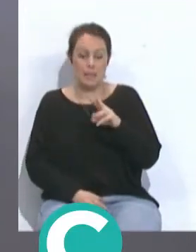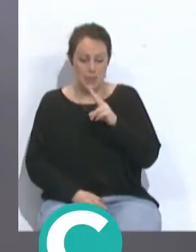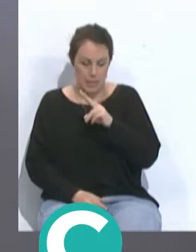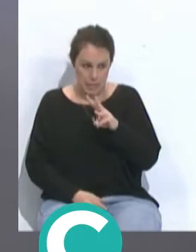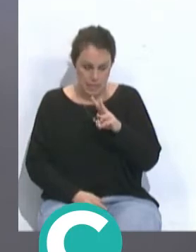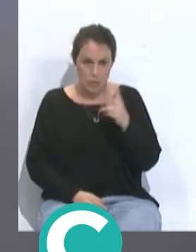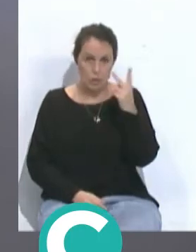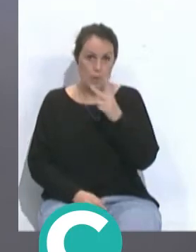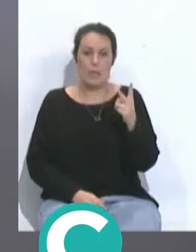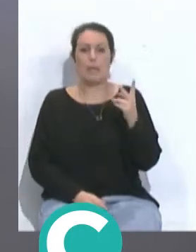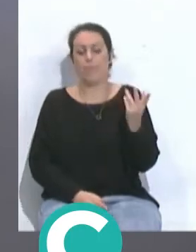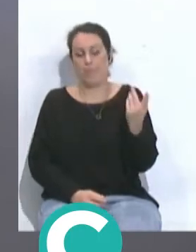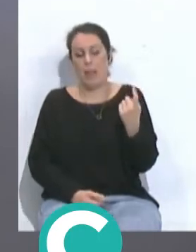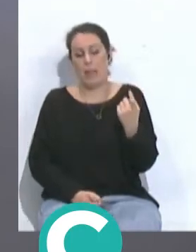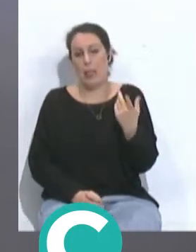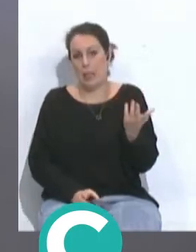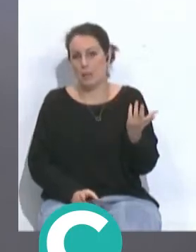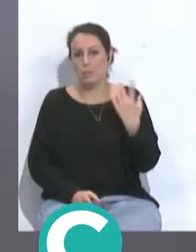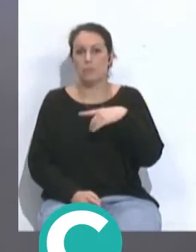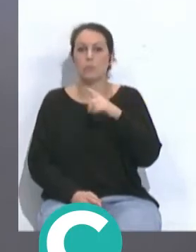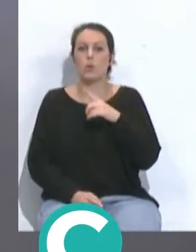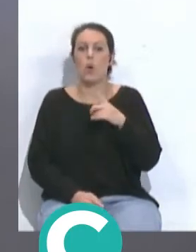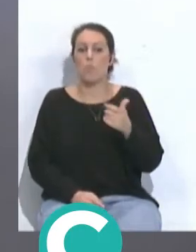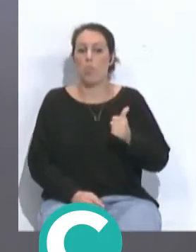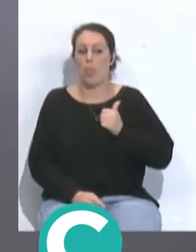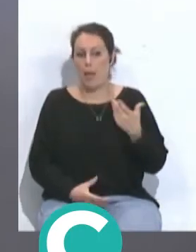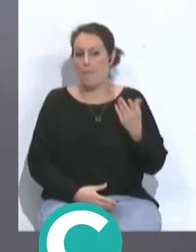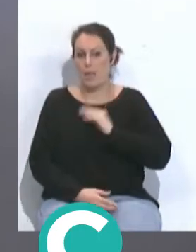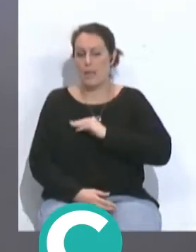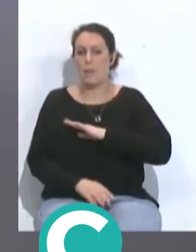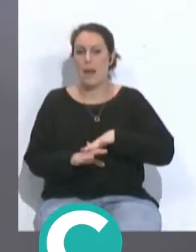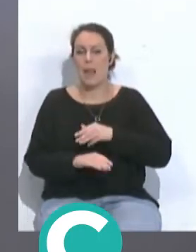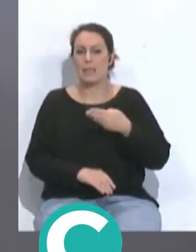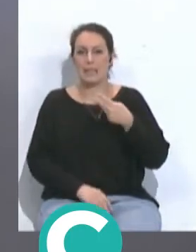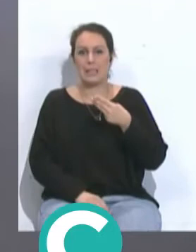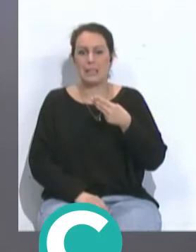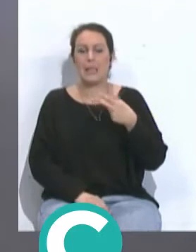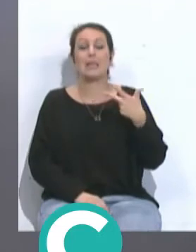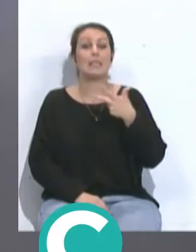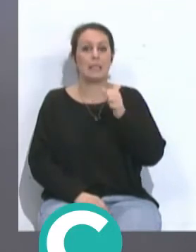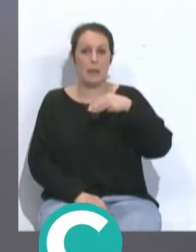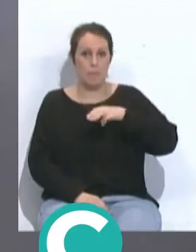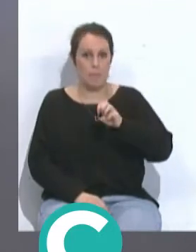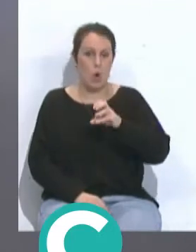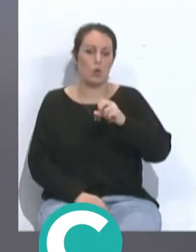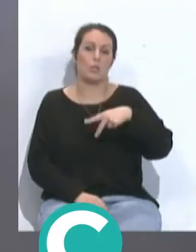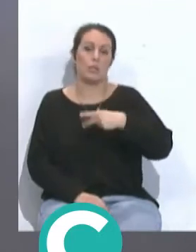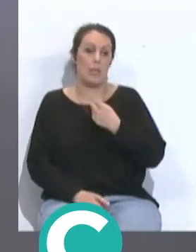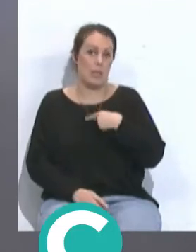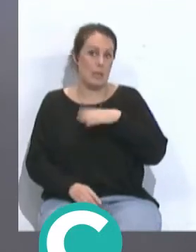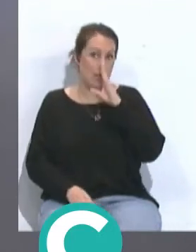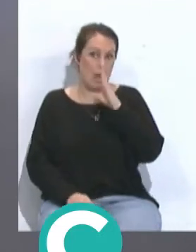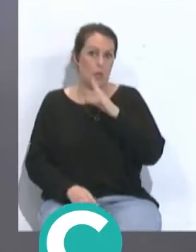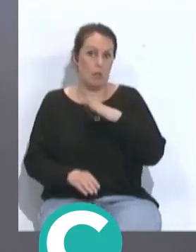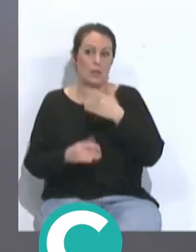abril aunque dan dos semanas ellos tienen muchas opciones de entrar en Champions también tiene como rival directo para entrar en Champions al Sevilla